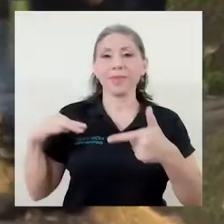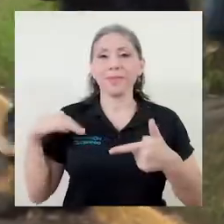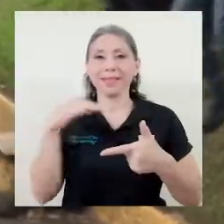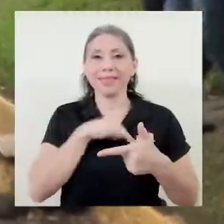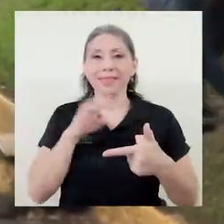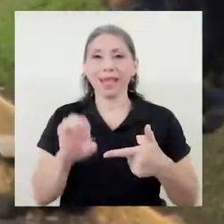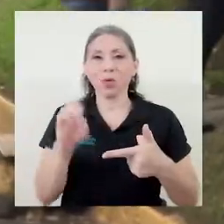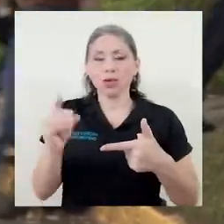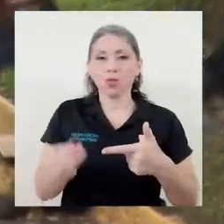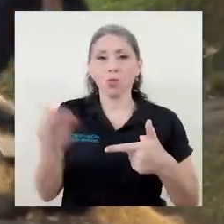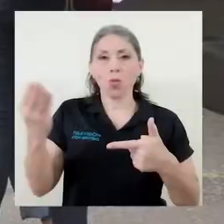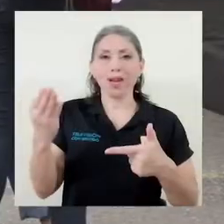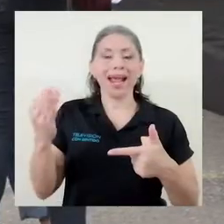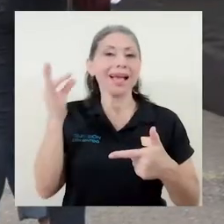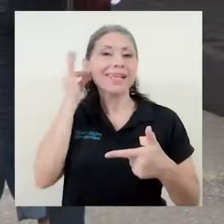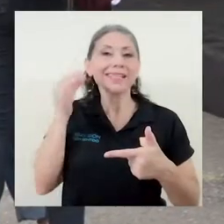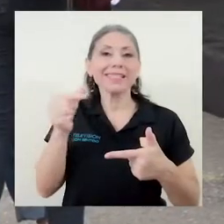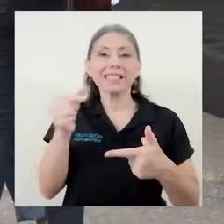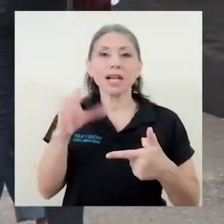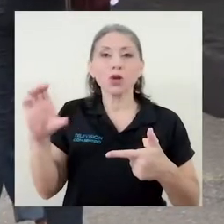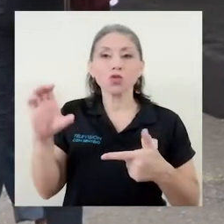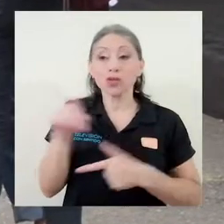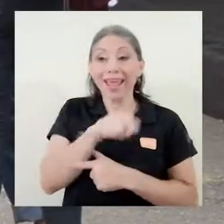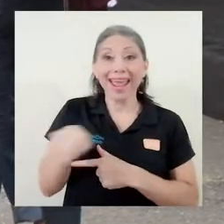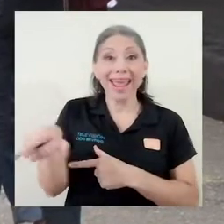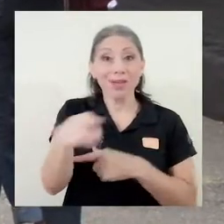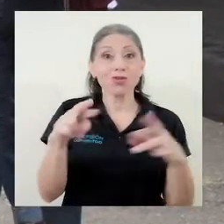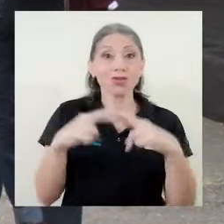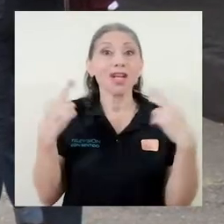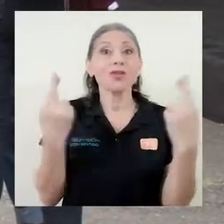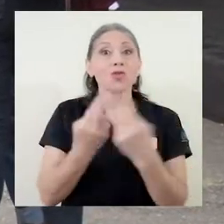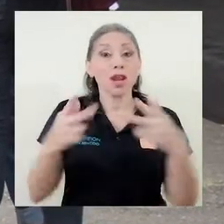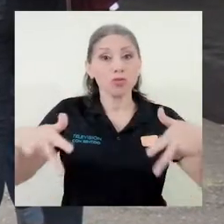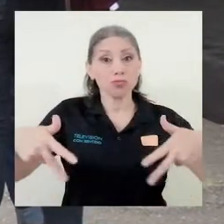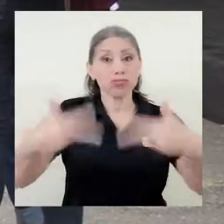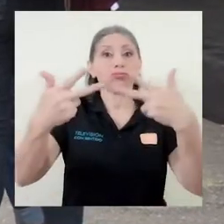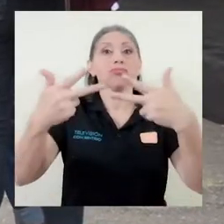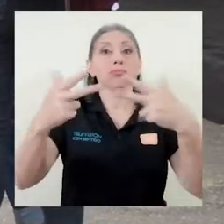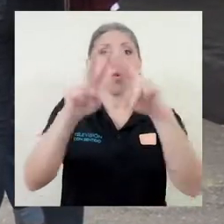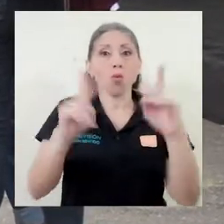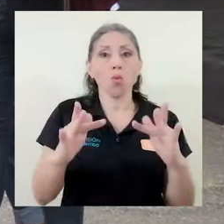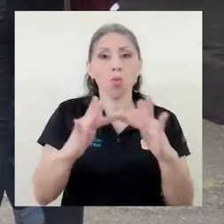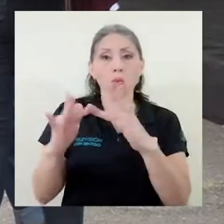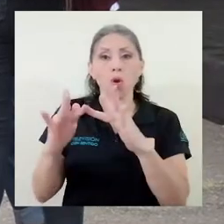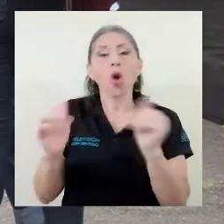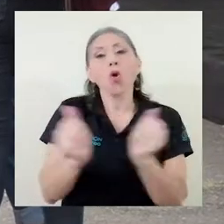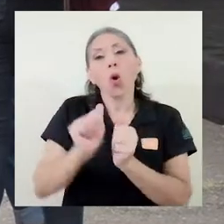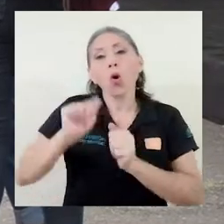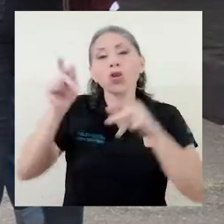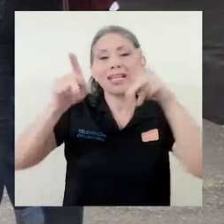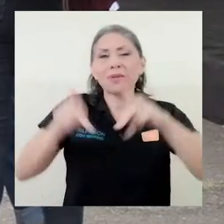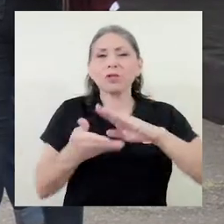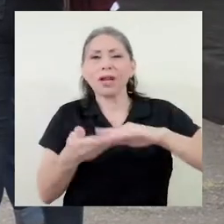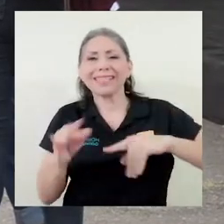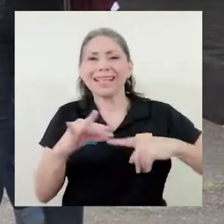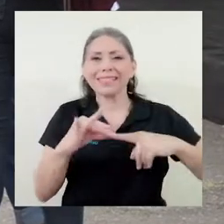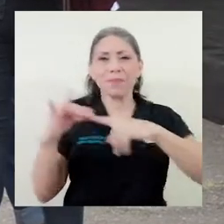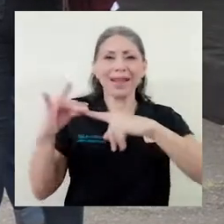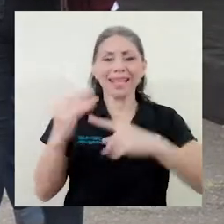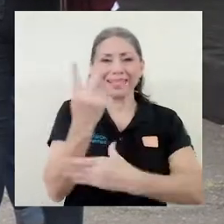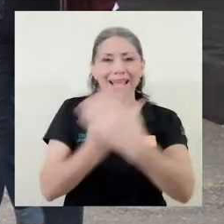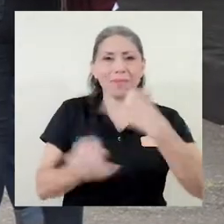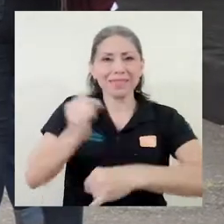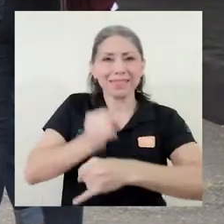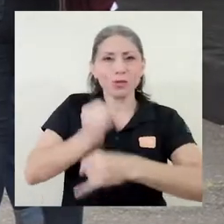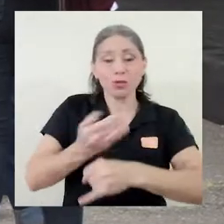Educación Pública, Giselle Cruz, quienes se reunieron de forma virtual junto con otros expertos de ambas instituciones el pasado